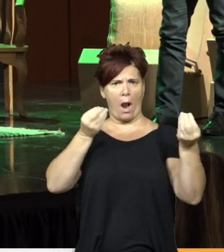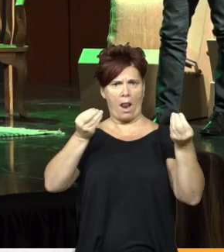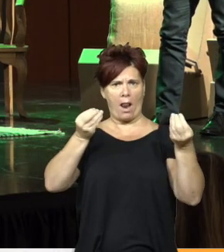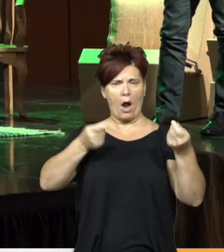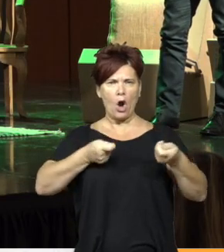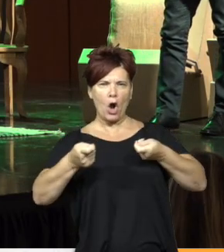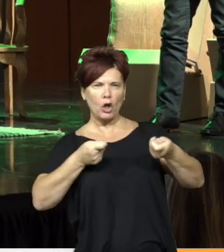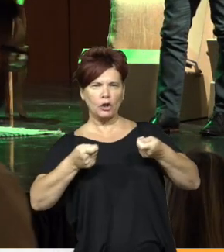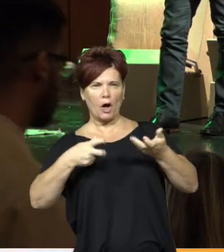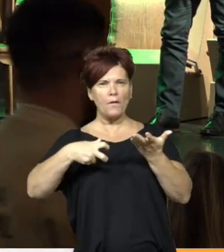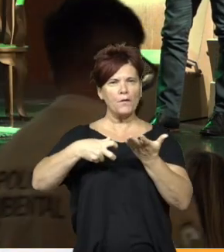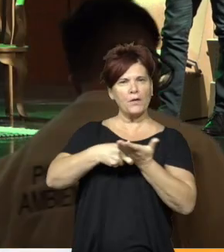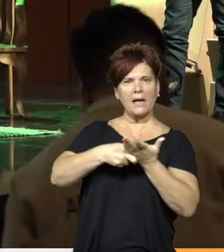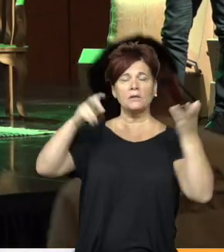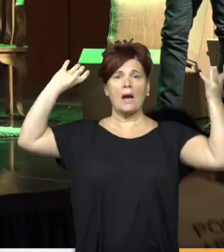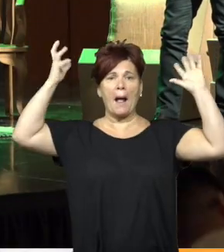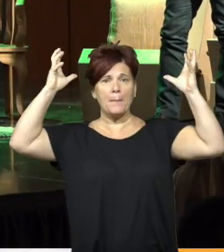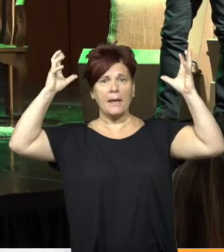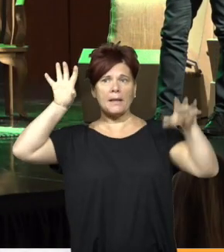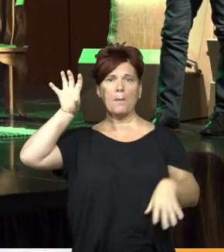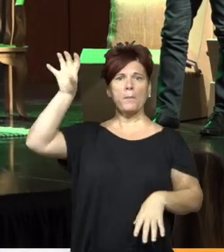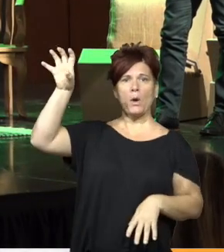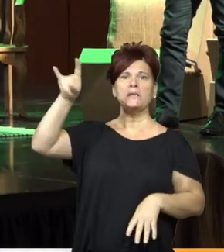control y fiscalización ambiental en la provincia de Jujuy.